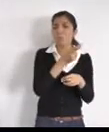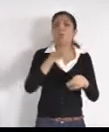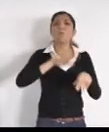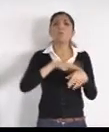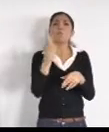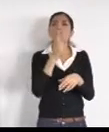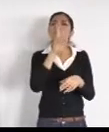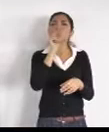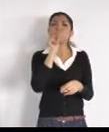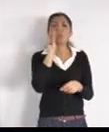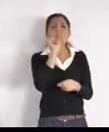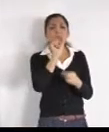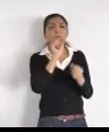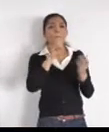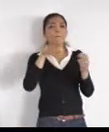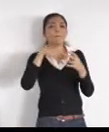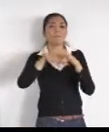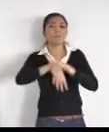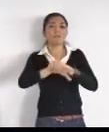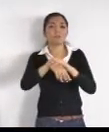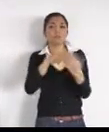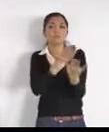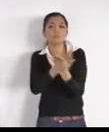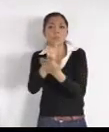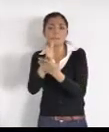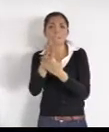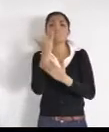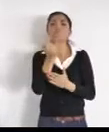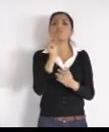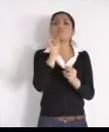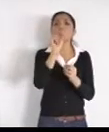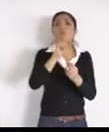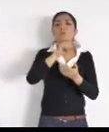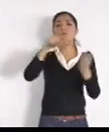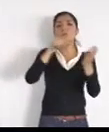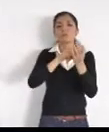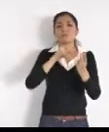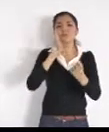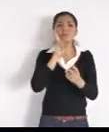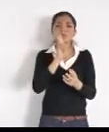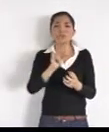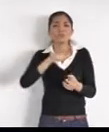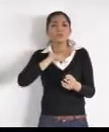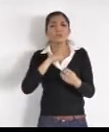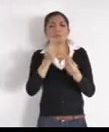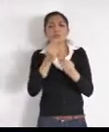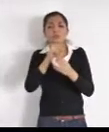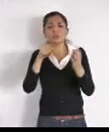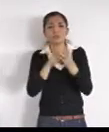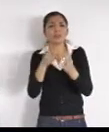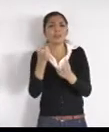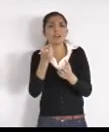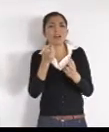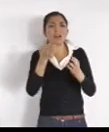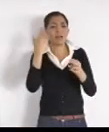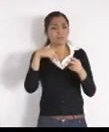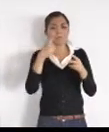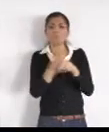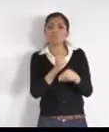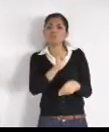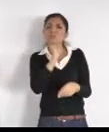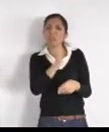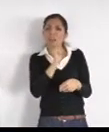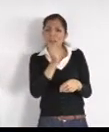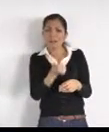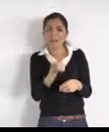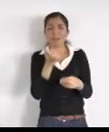quitan seguido, no sé por qué ocurre, en esas situaciones, aquí al principio no pasaban, bueno, lo de la perrera, jamás ha entrado, con decirle, que el otro día, mi